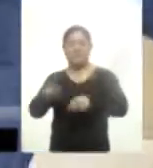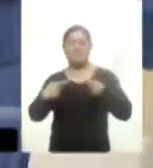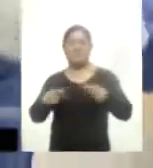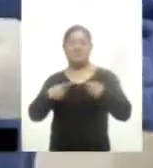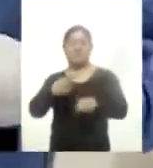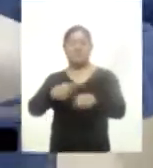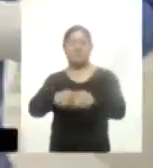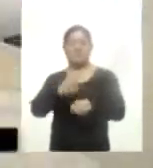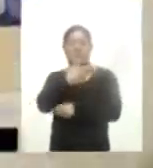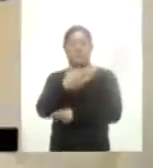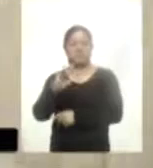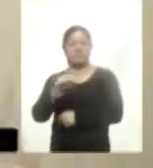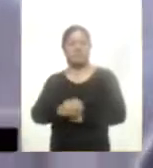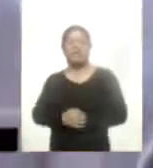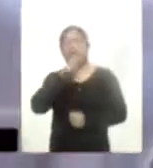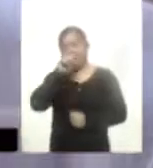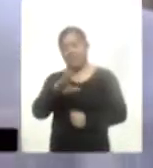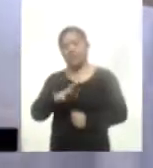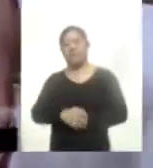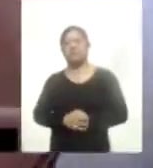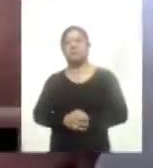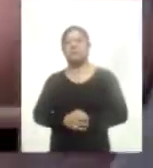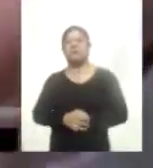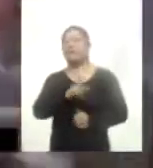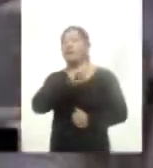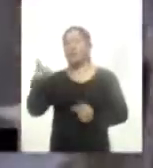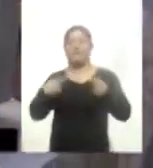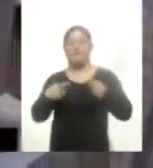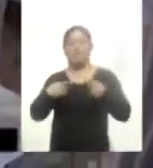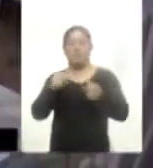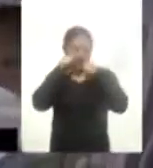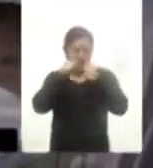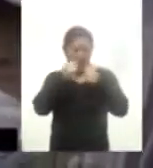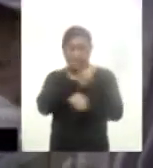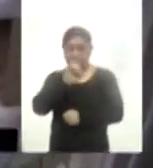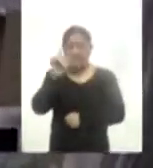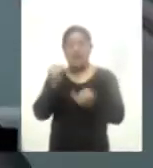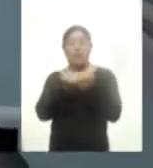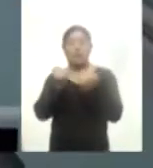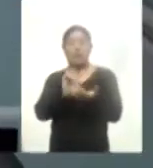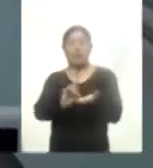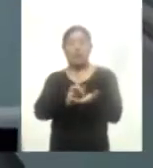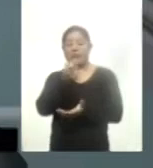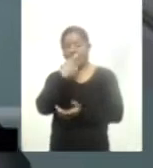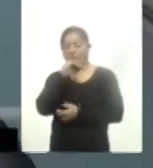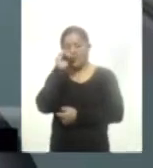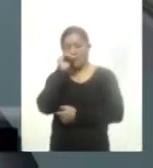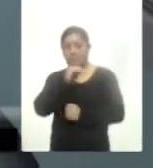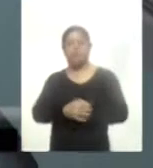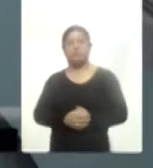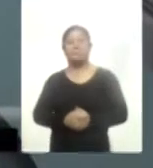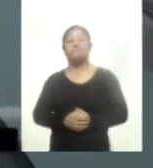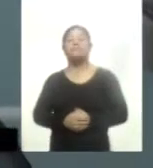hepatitis C. Además, permitirá el acceso a toda la población a la atención especial y medicamentos gratuitos. El funcionario federal